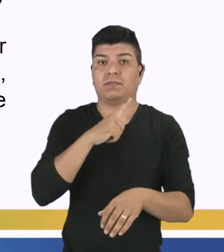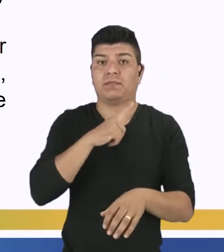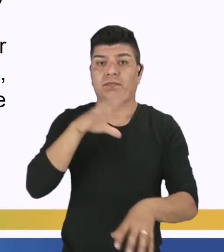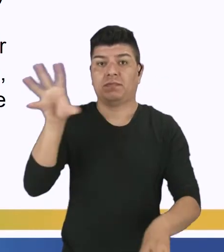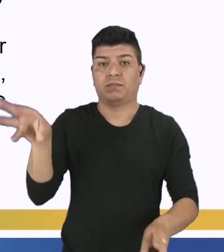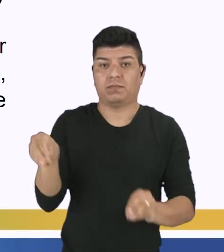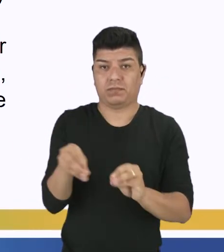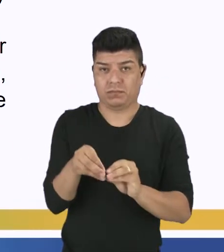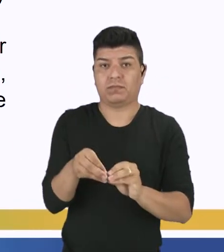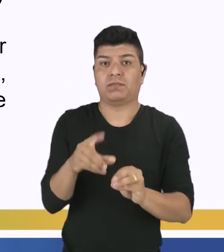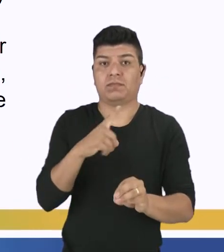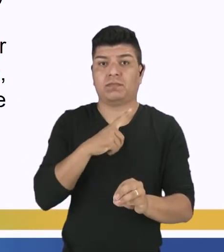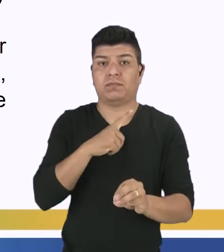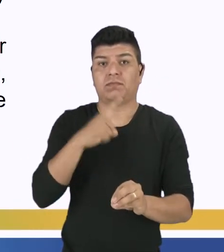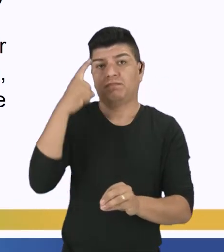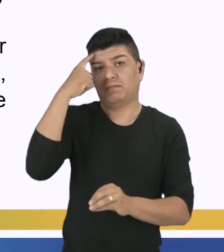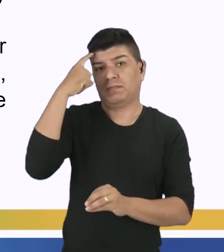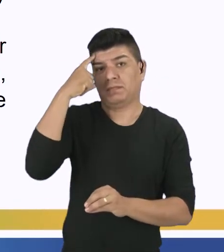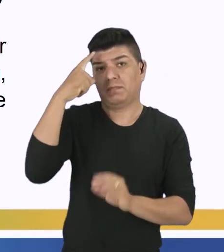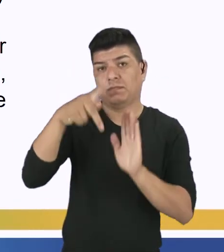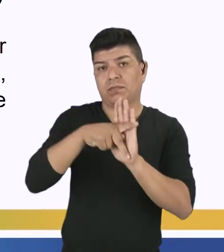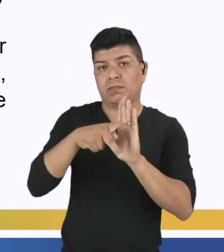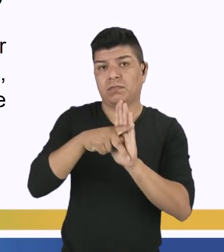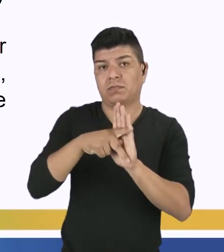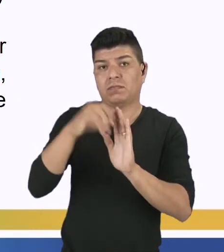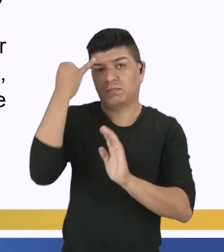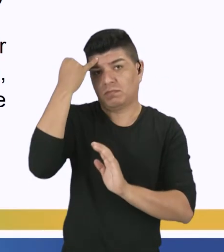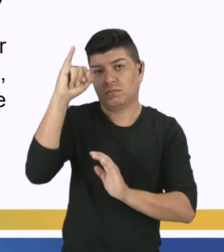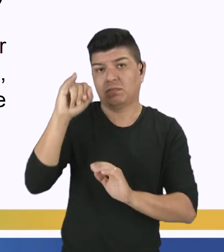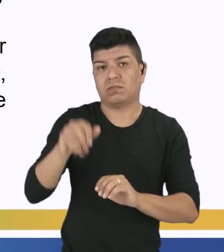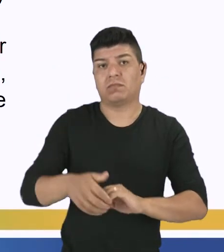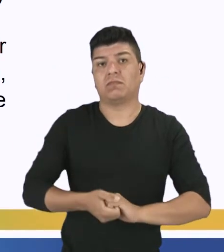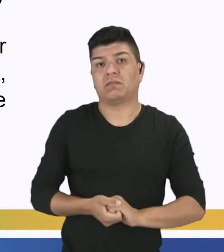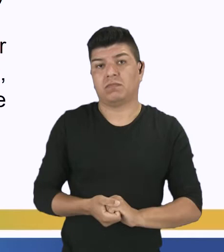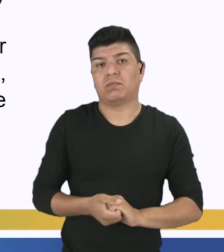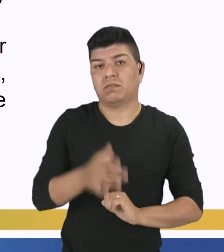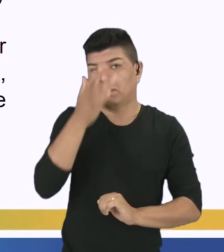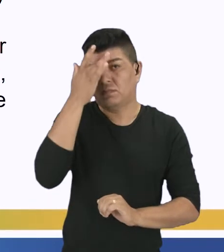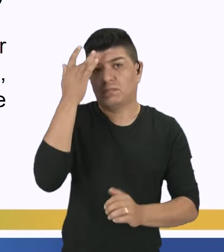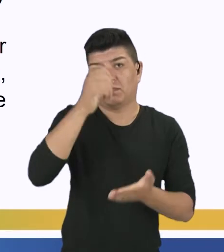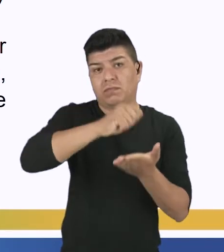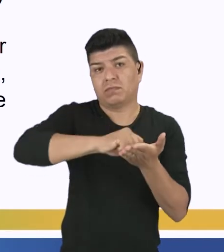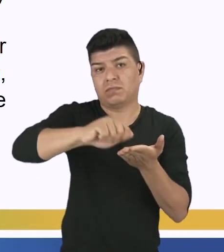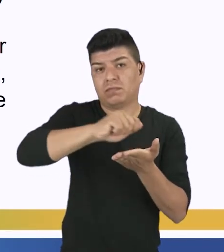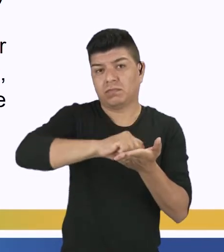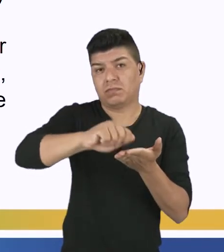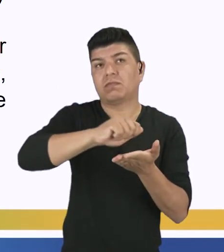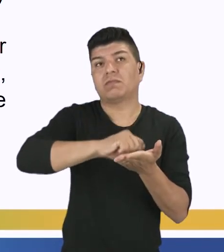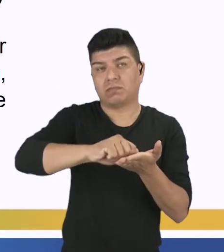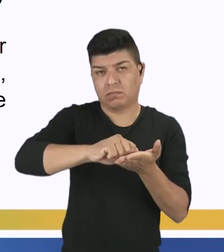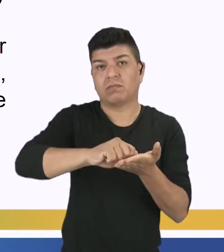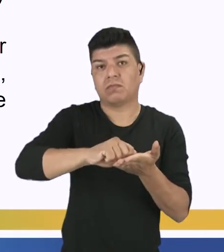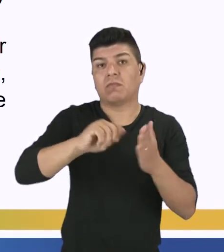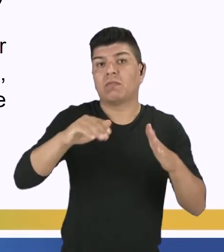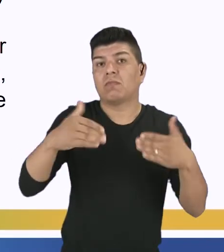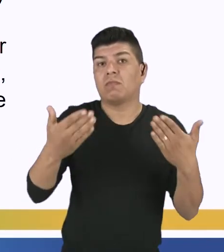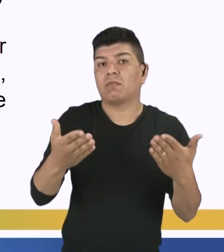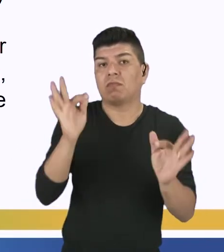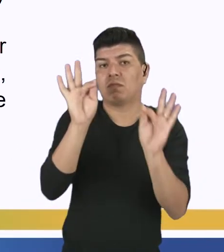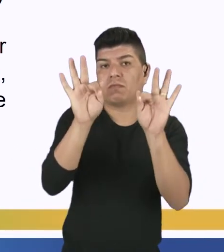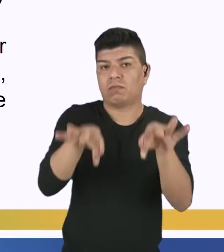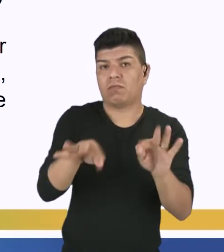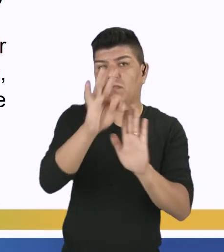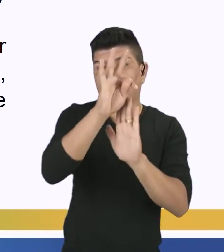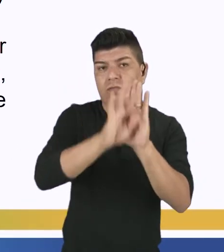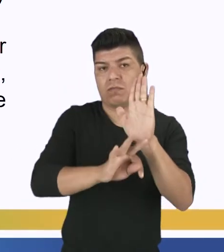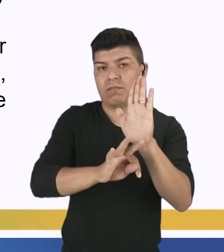conclusión, que es donde vengan los pensamientos y las ideas del escritor, o sea, del autor, con las cuales él va a finalizar